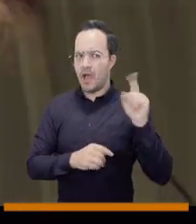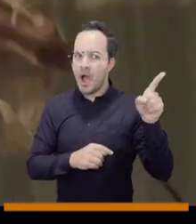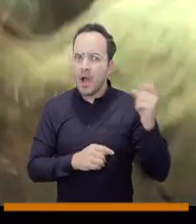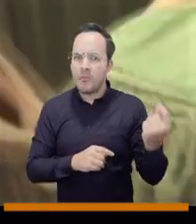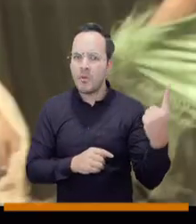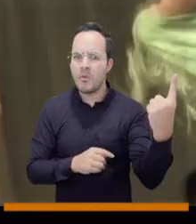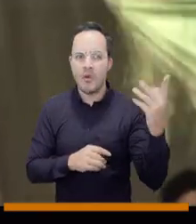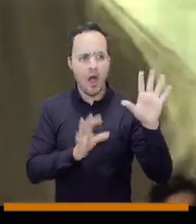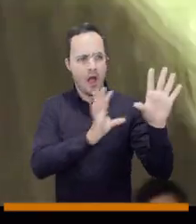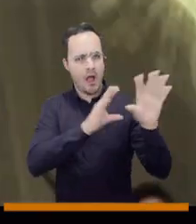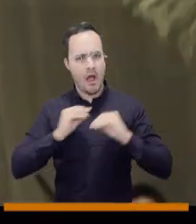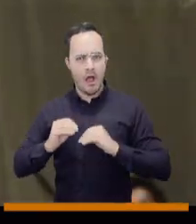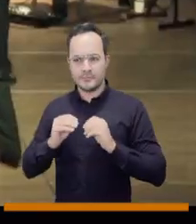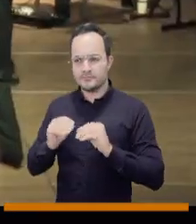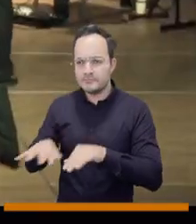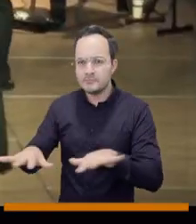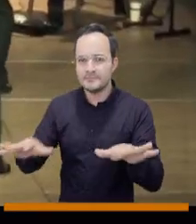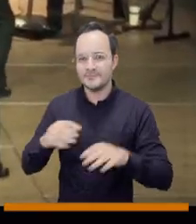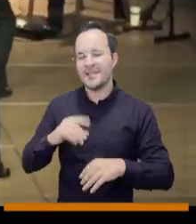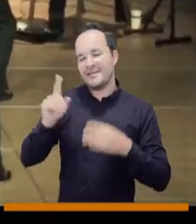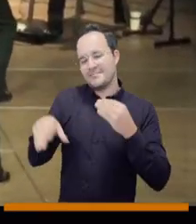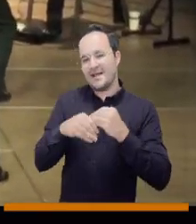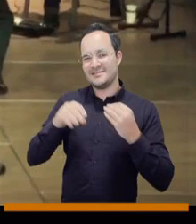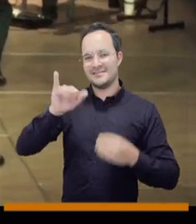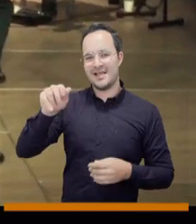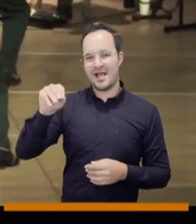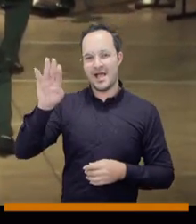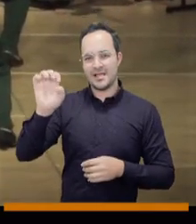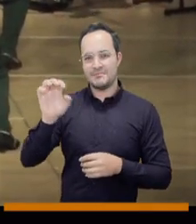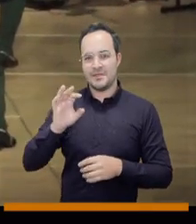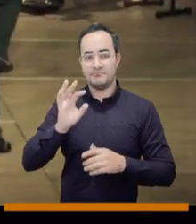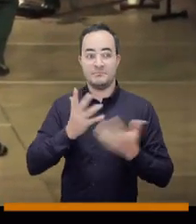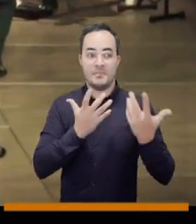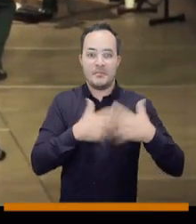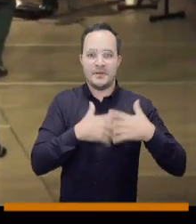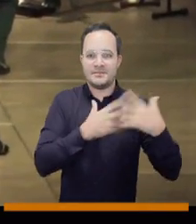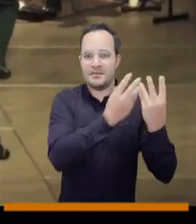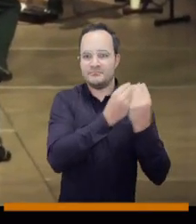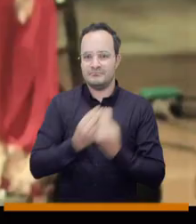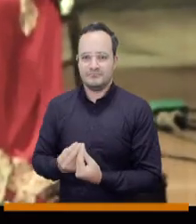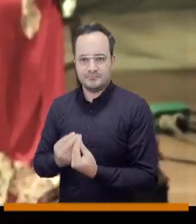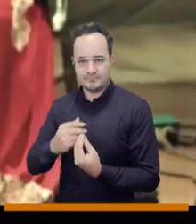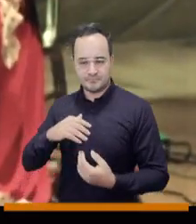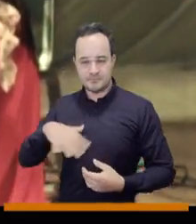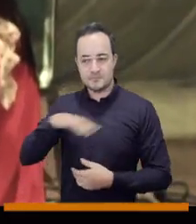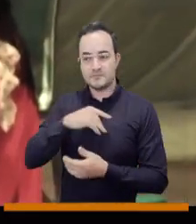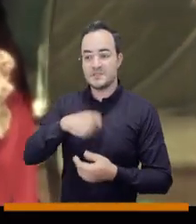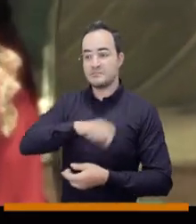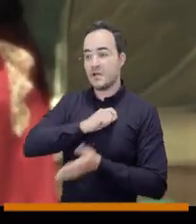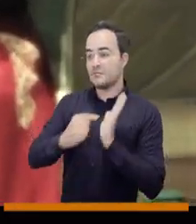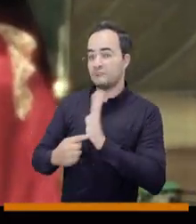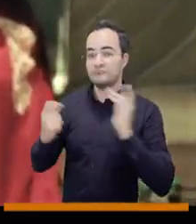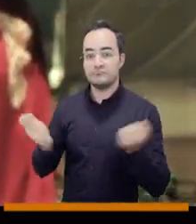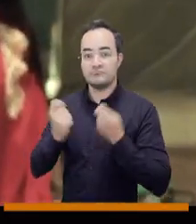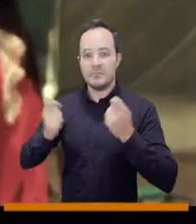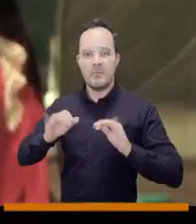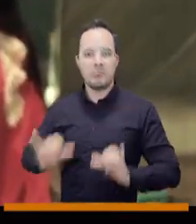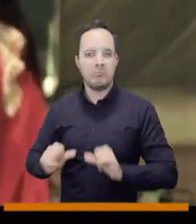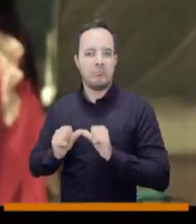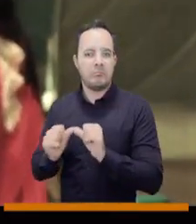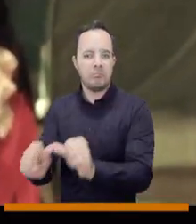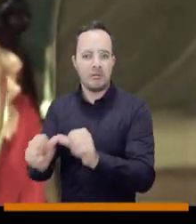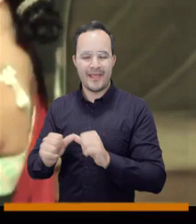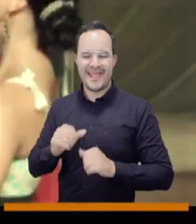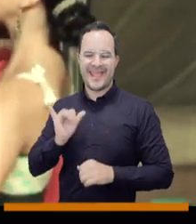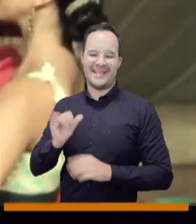venir y mostrar. cuando llegó obviamente Jaime, que llegó con una compañía española y se quedó acá. Entonces ellos lograron hacer como